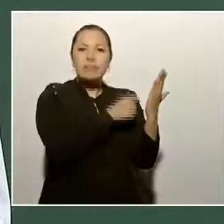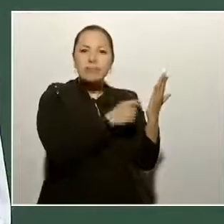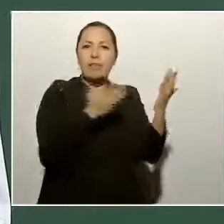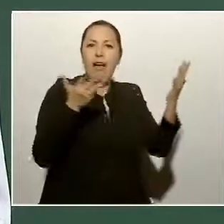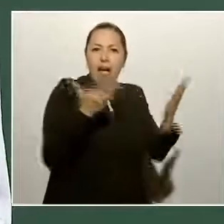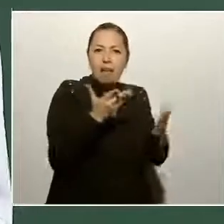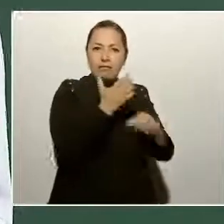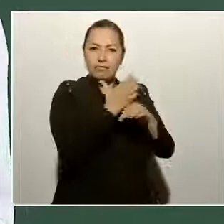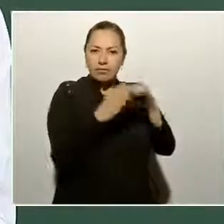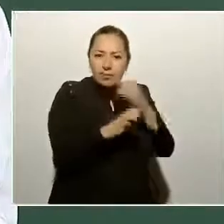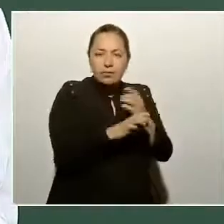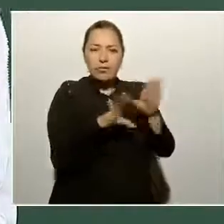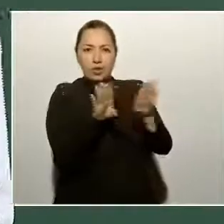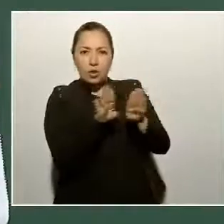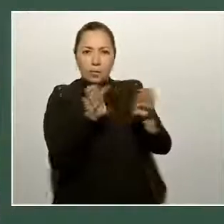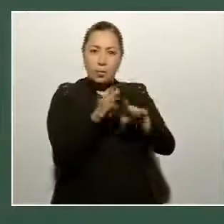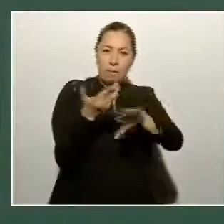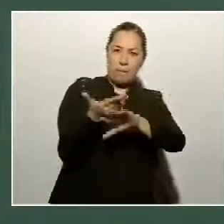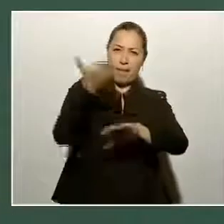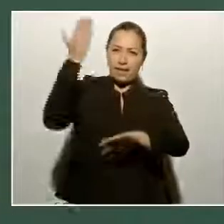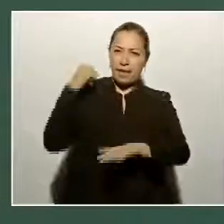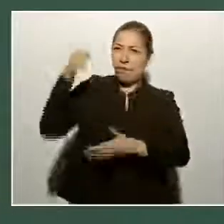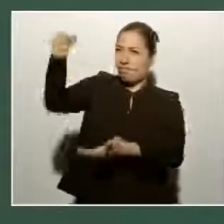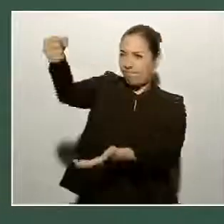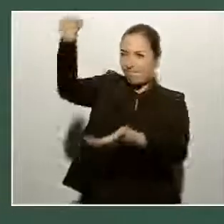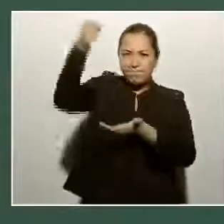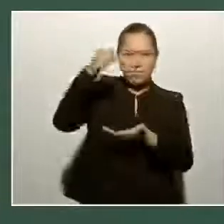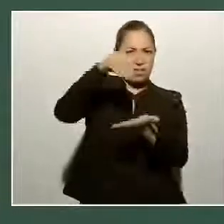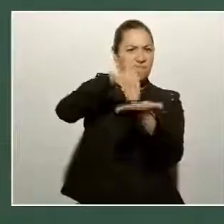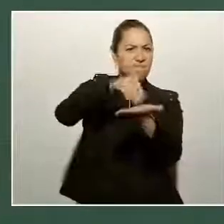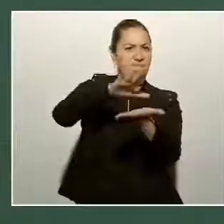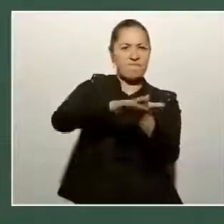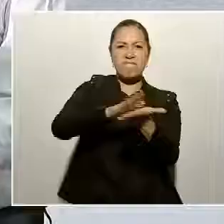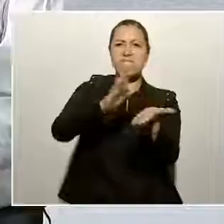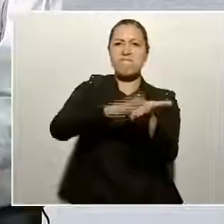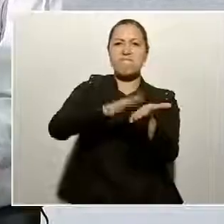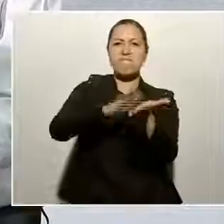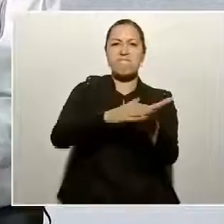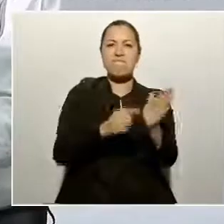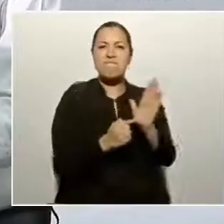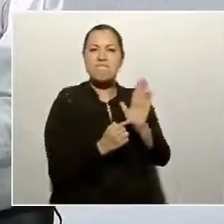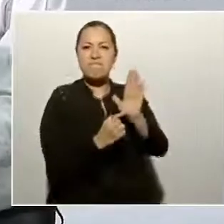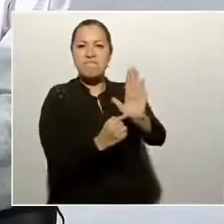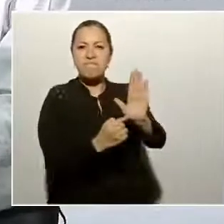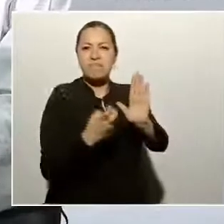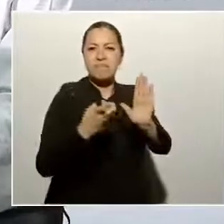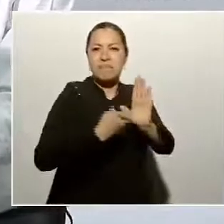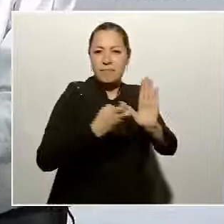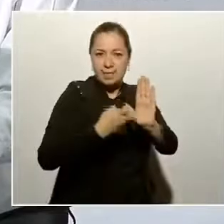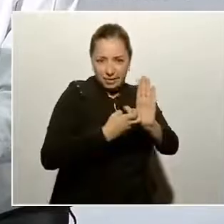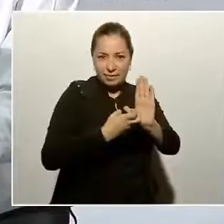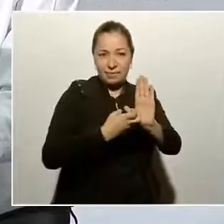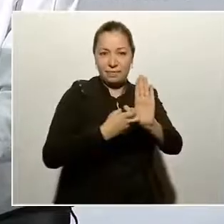con el presupuesto que les correspondió.